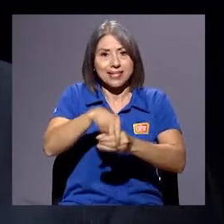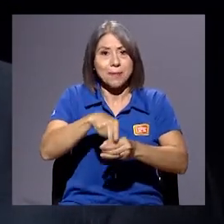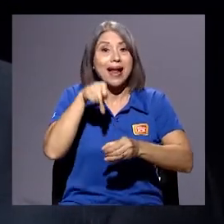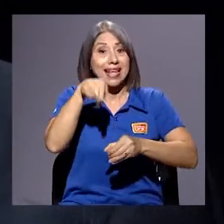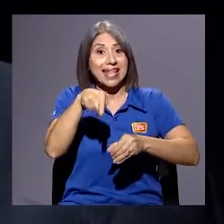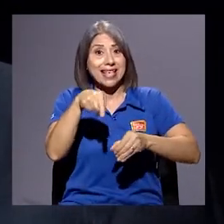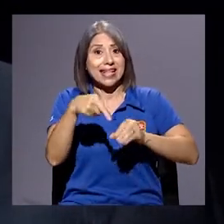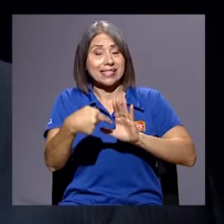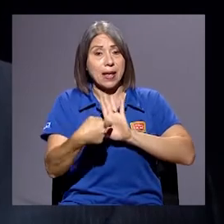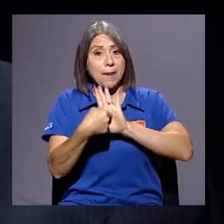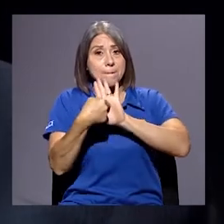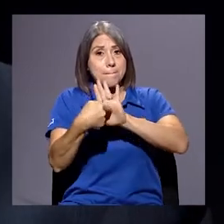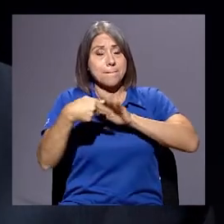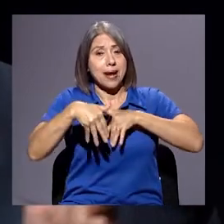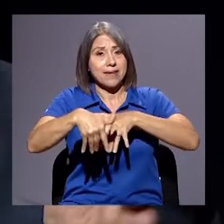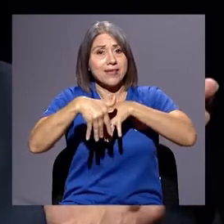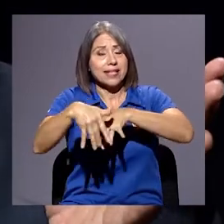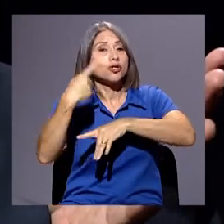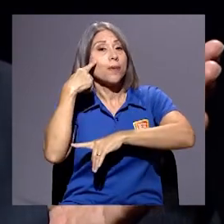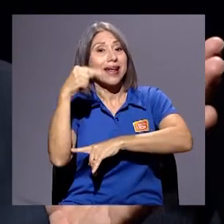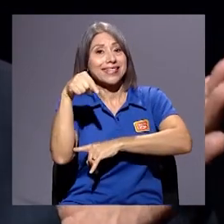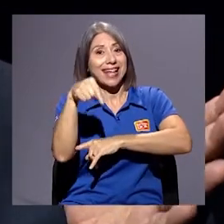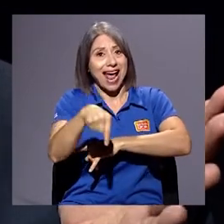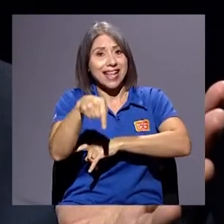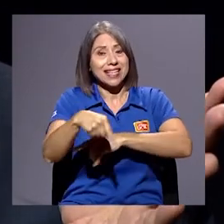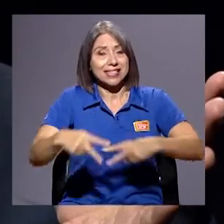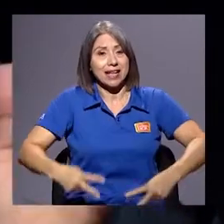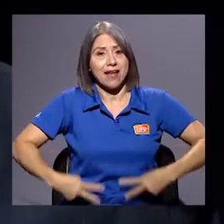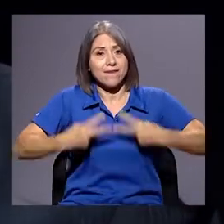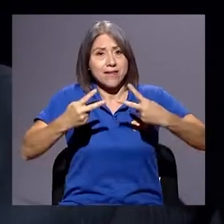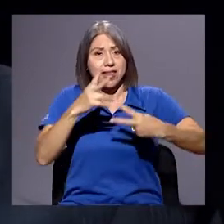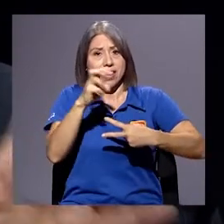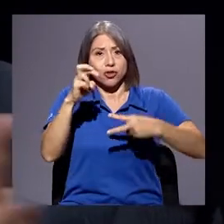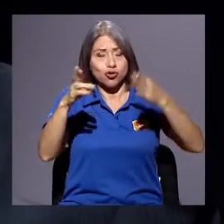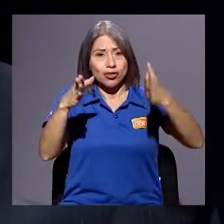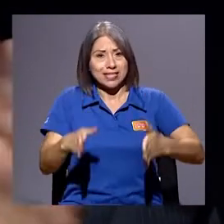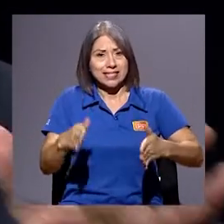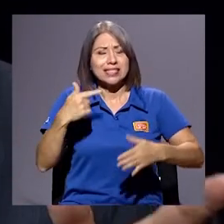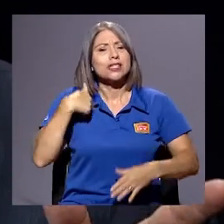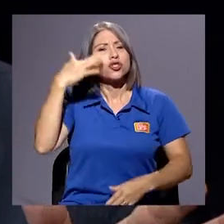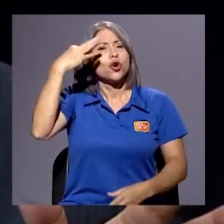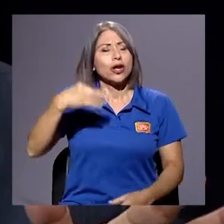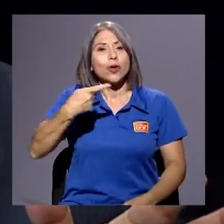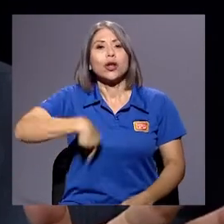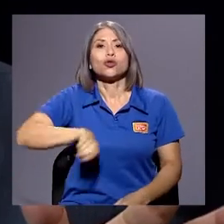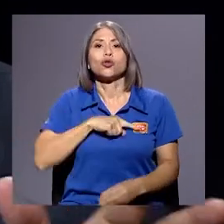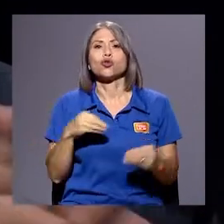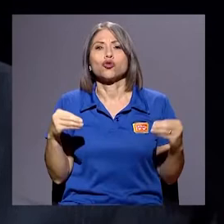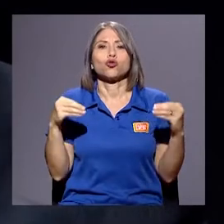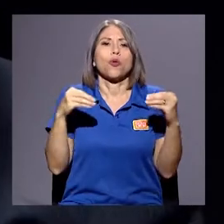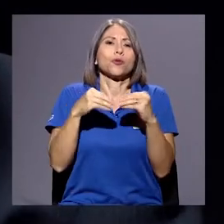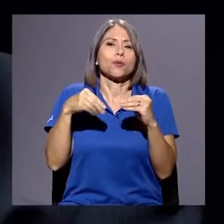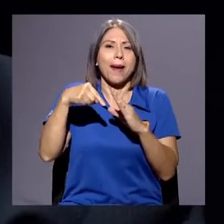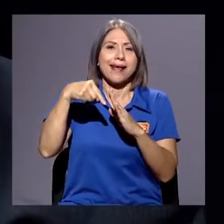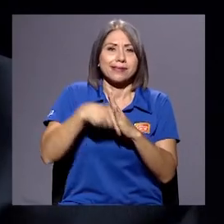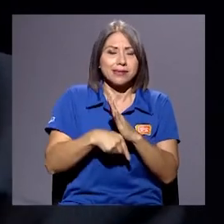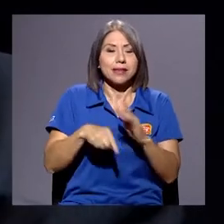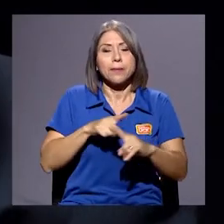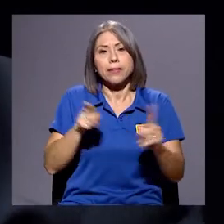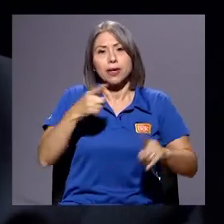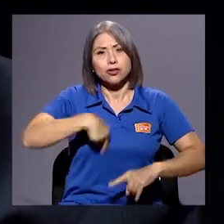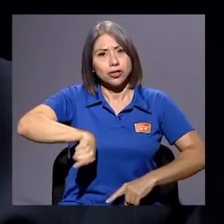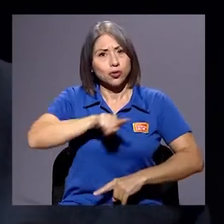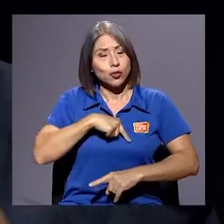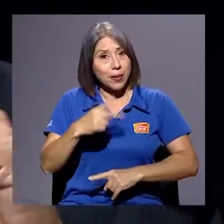porque pareciera que ahí es donde está la vida de los costarricenses. Yo creo que somos mucho más que eso. ¿Sí? Pero si vemos ese largo